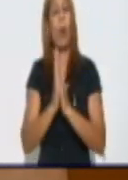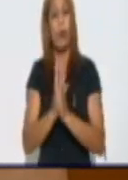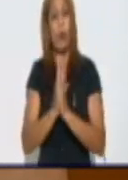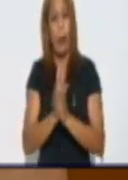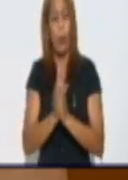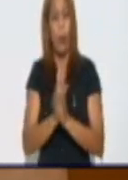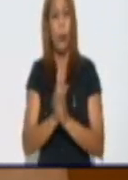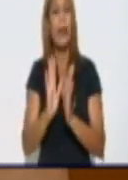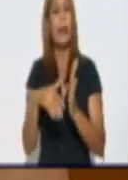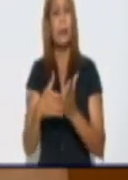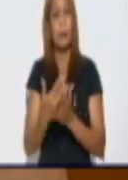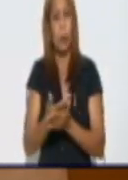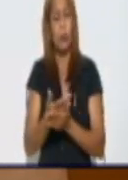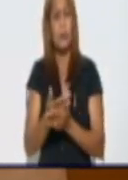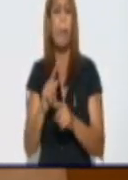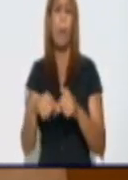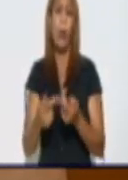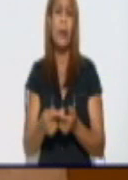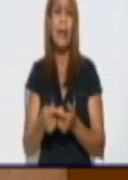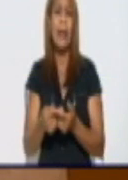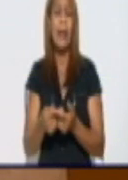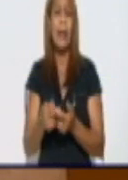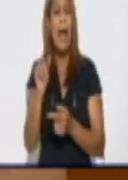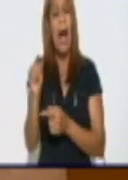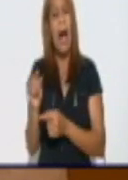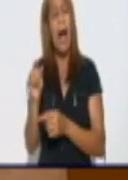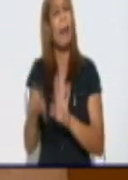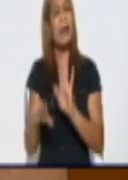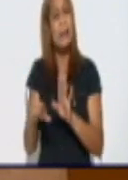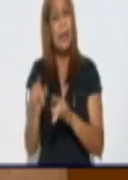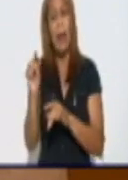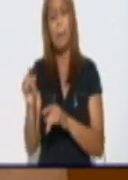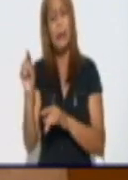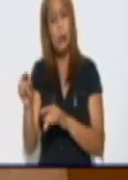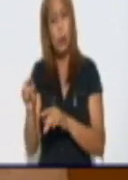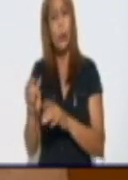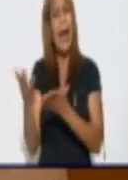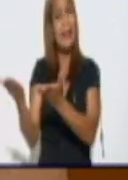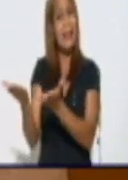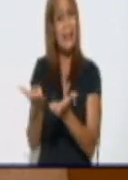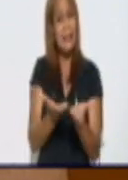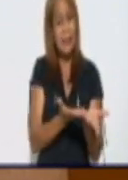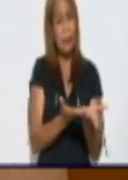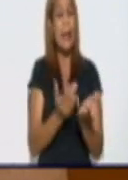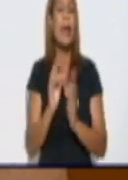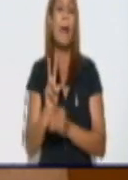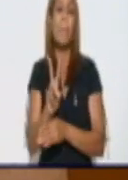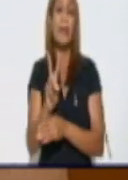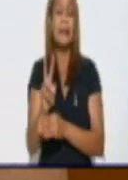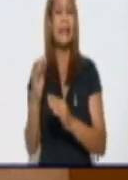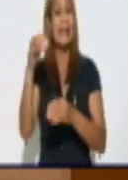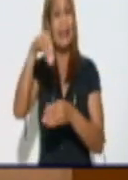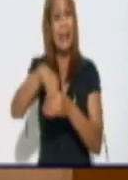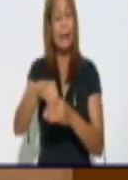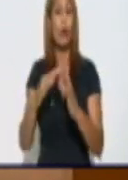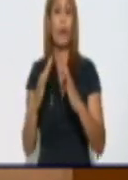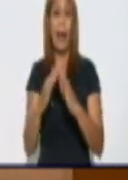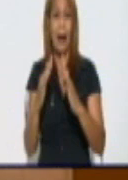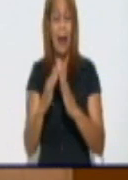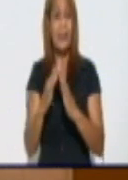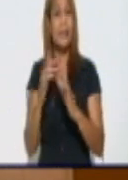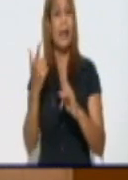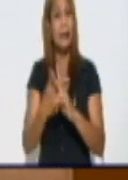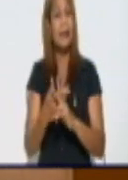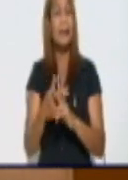Porque las personas reciben visitas, eso la vida se ha mantenido, y entonces se han demostrado ya casos a punto de partida de visitas